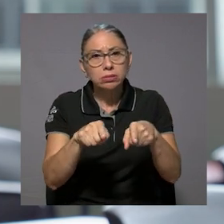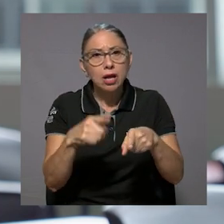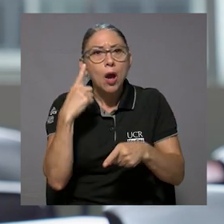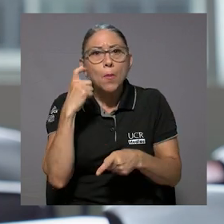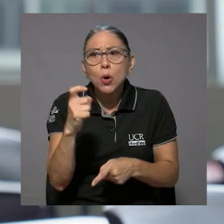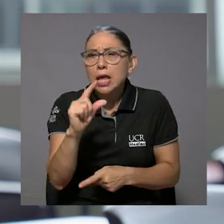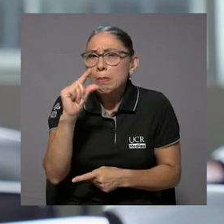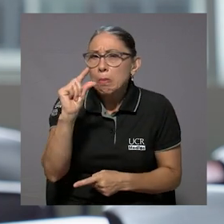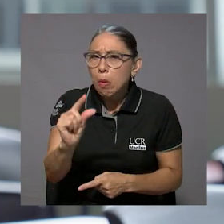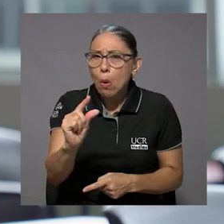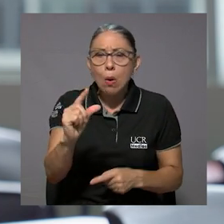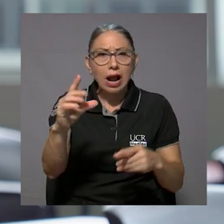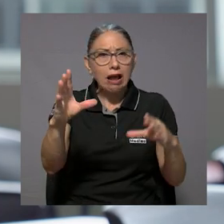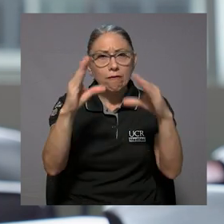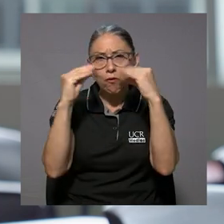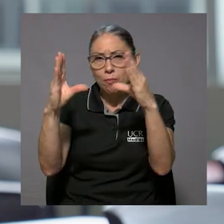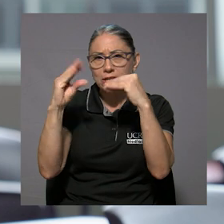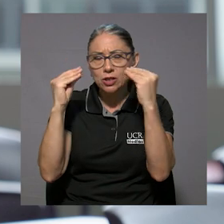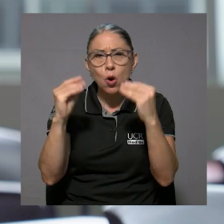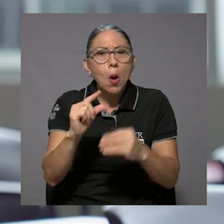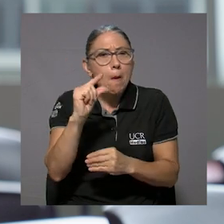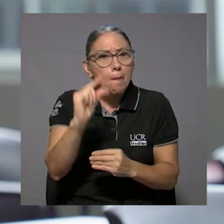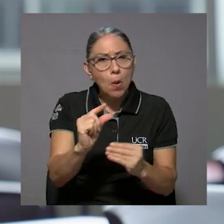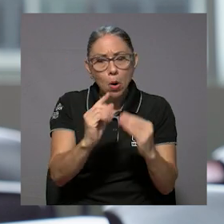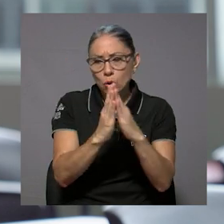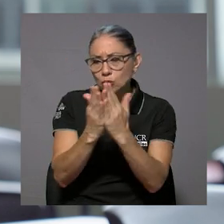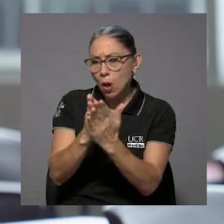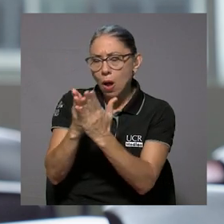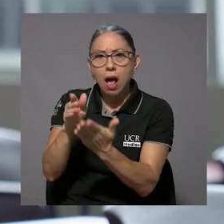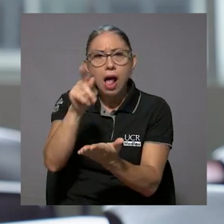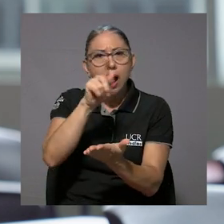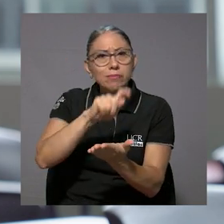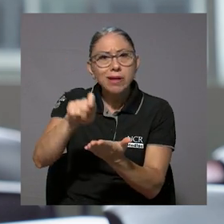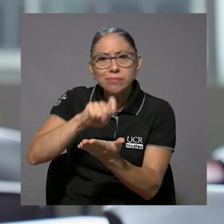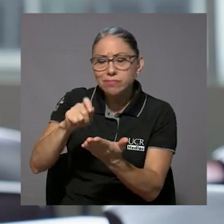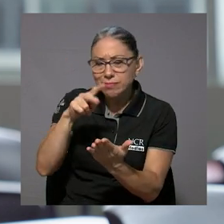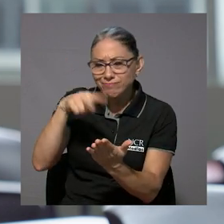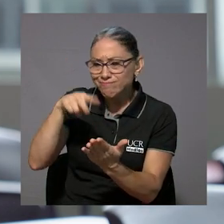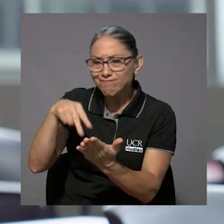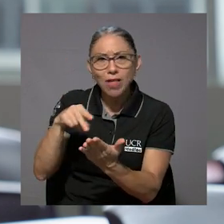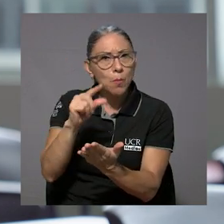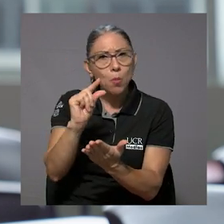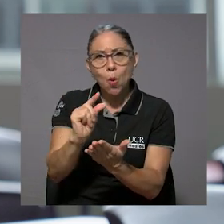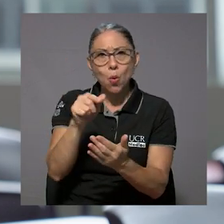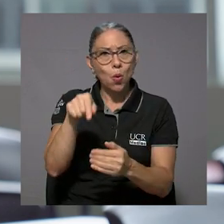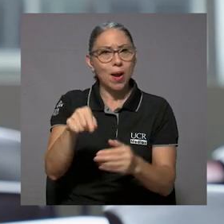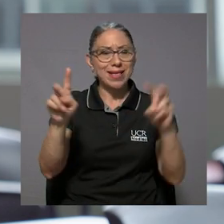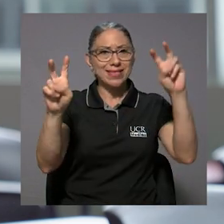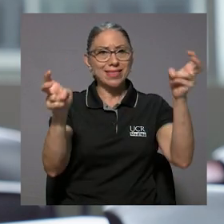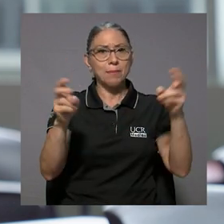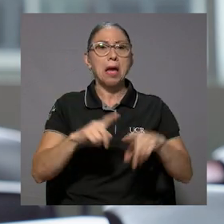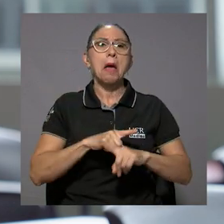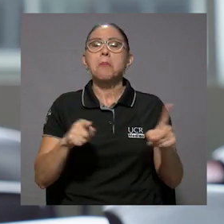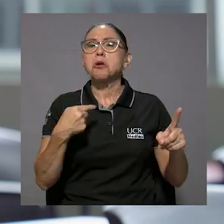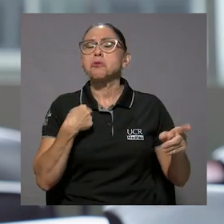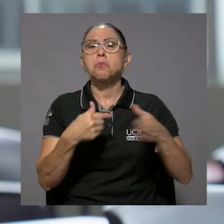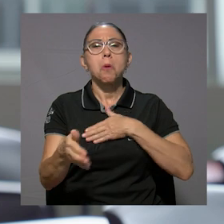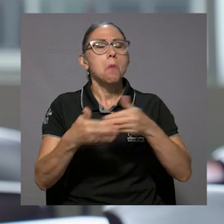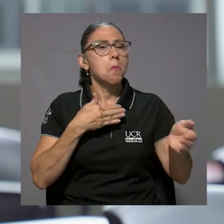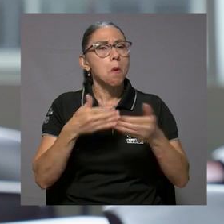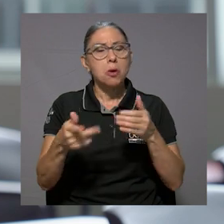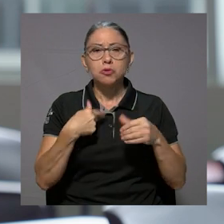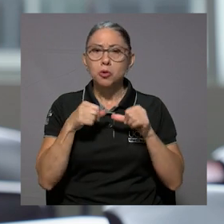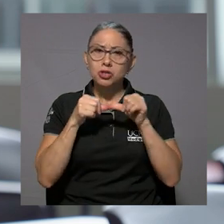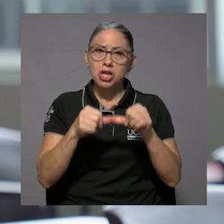debido a la poca información que obtenía. Si hay muy poco escrito sobre este tema. Sin embargo, pues ahí